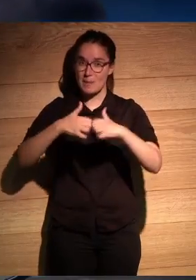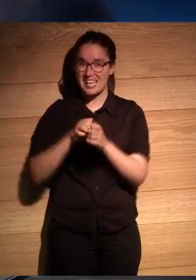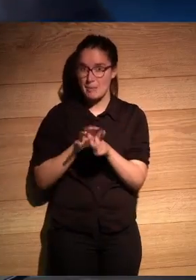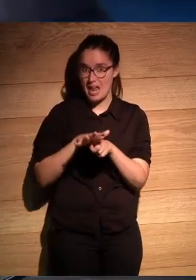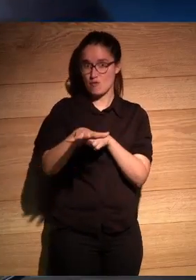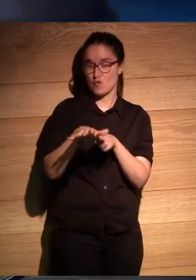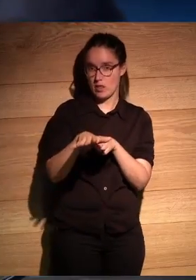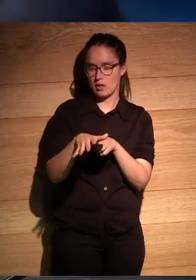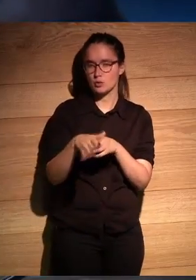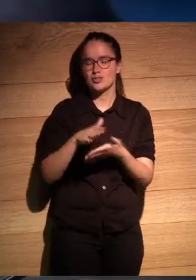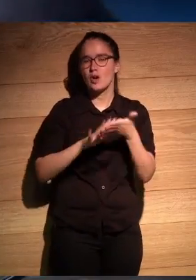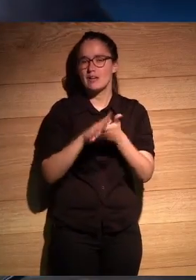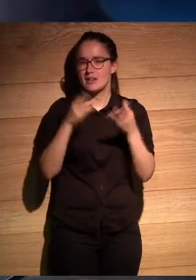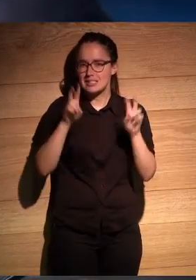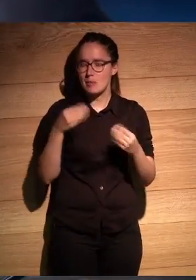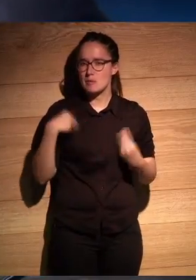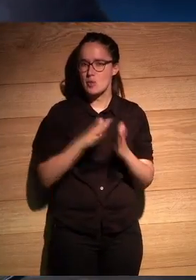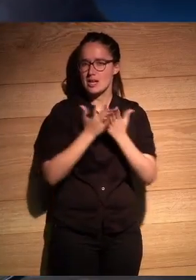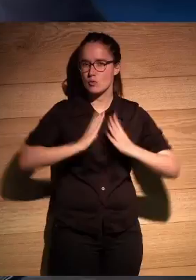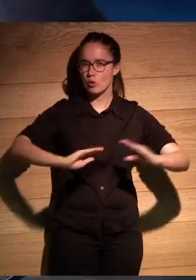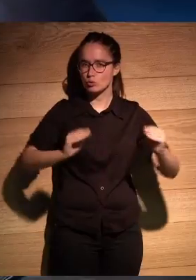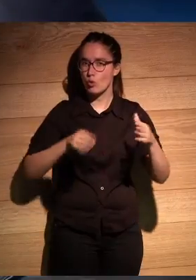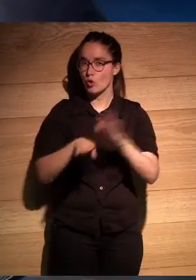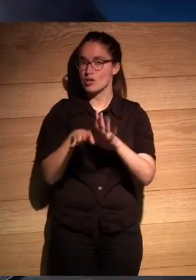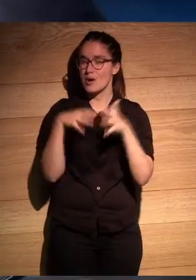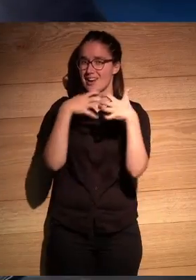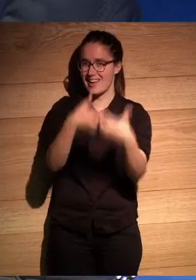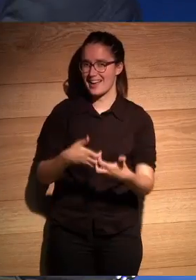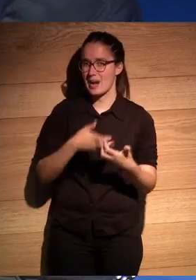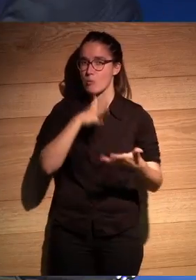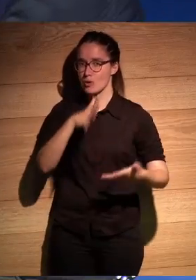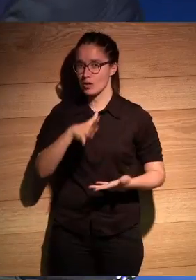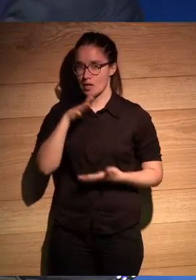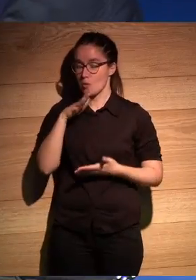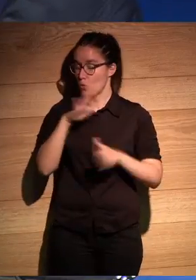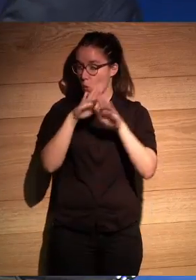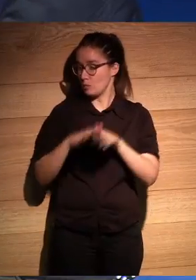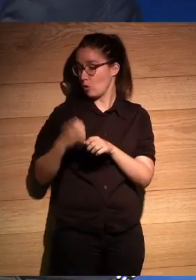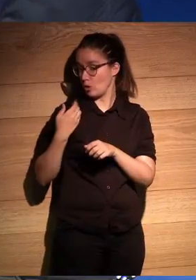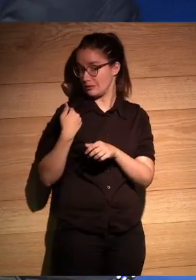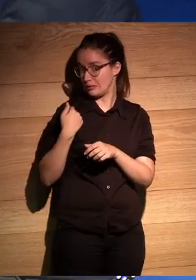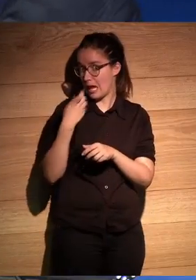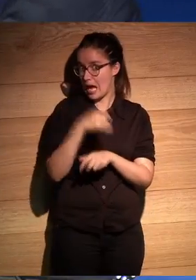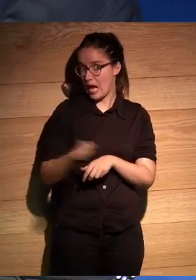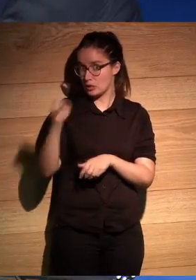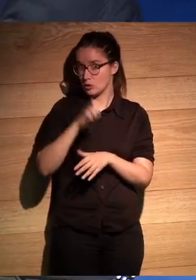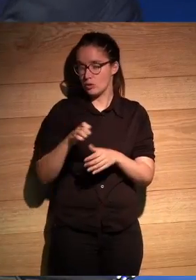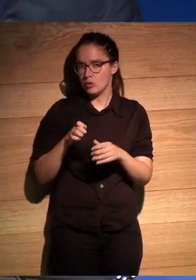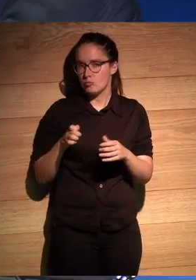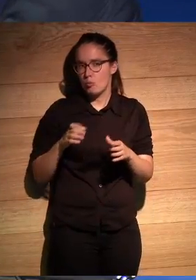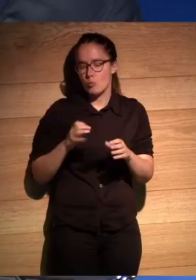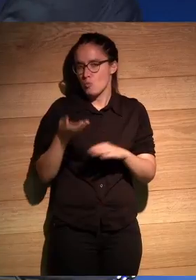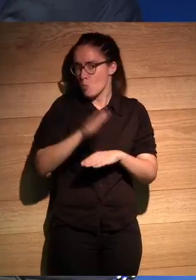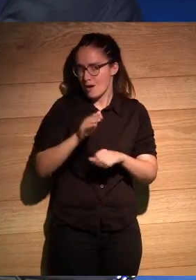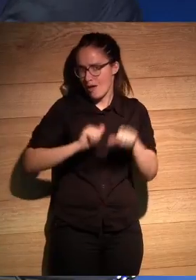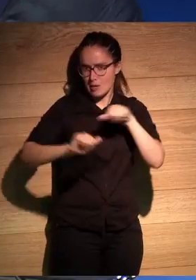Villoro cuando hablaba de esto de sus libros seguirán en guerra es porque como en los últimos años desde bueno incluso desde